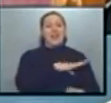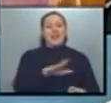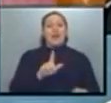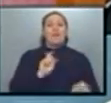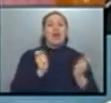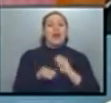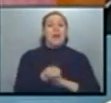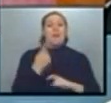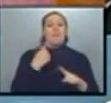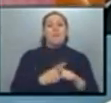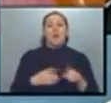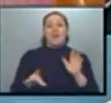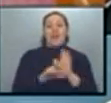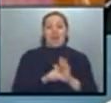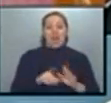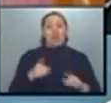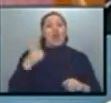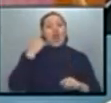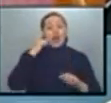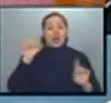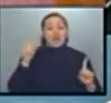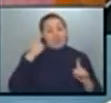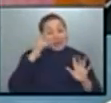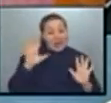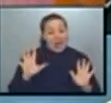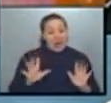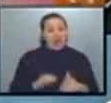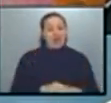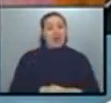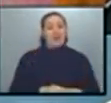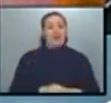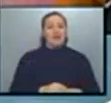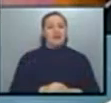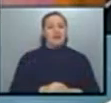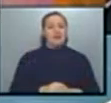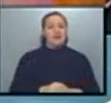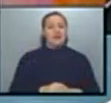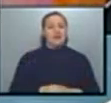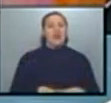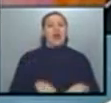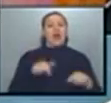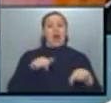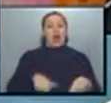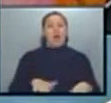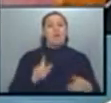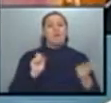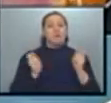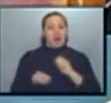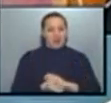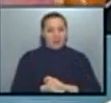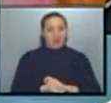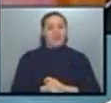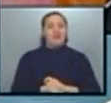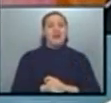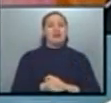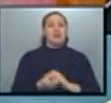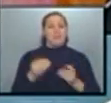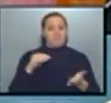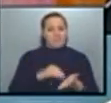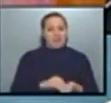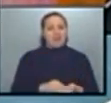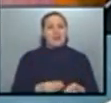por decreto y no descartan, por supuesto, que esto pase a una modificación más amplia para